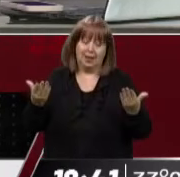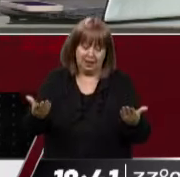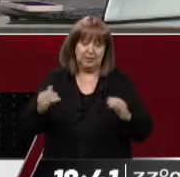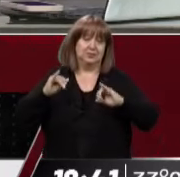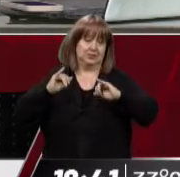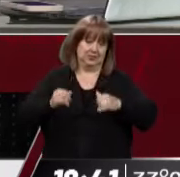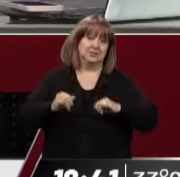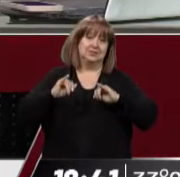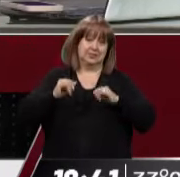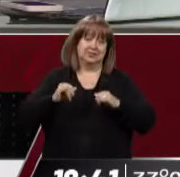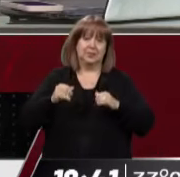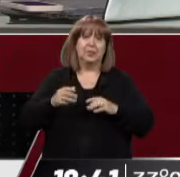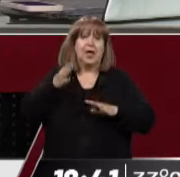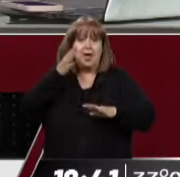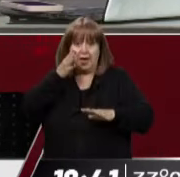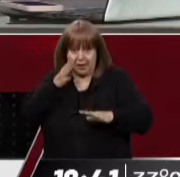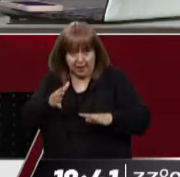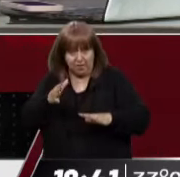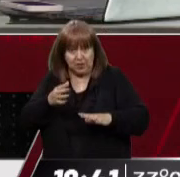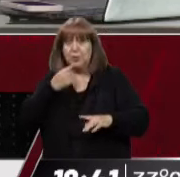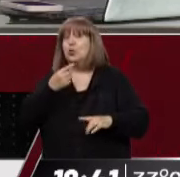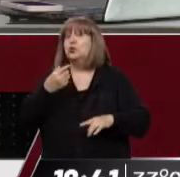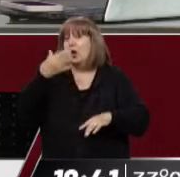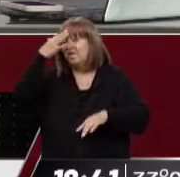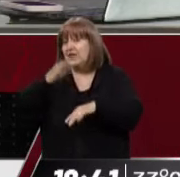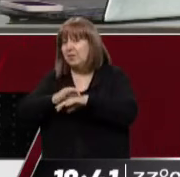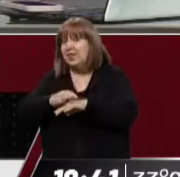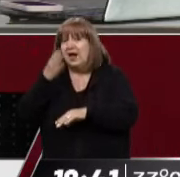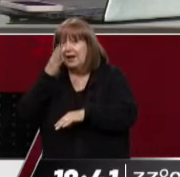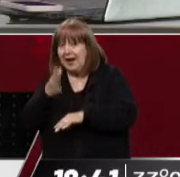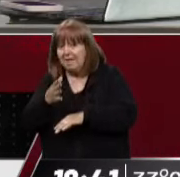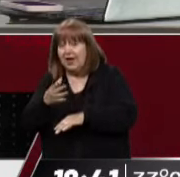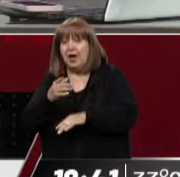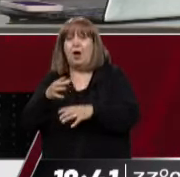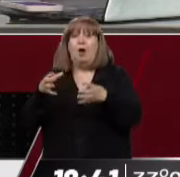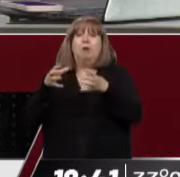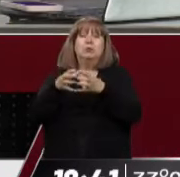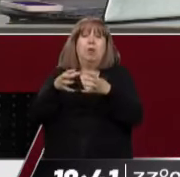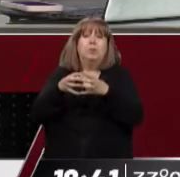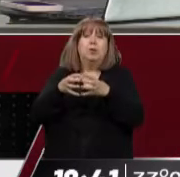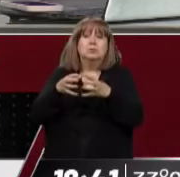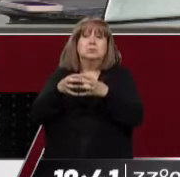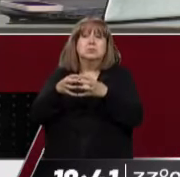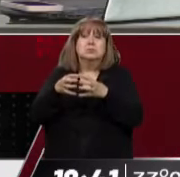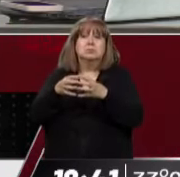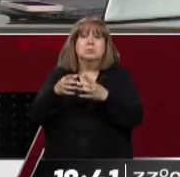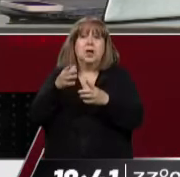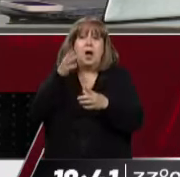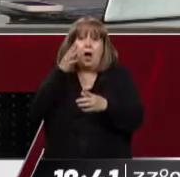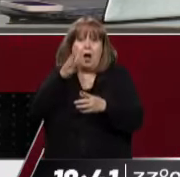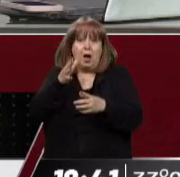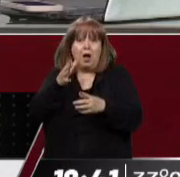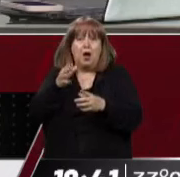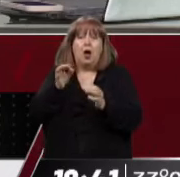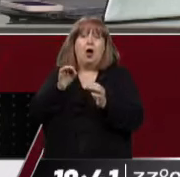Exactamente, exactamente. Y es grave, o sea, ¿realiste de gravedad? O, por ejemplo, hay grupos que son más vulnerables o es lo mismo que,